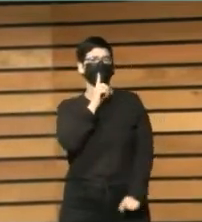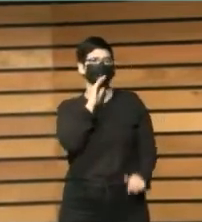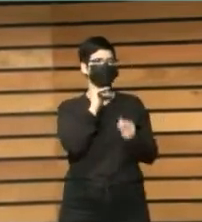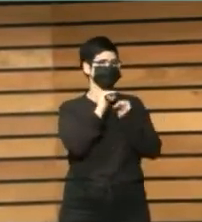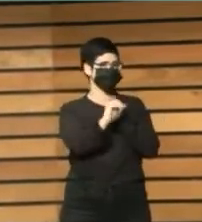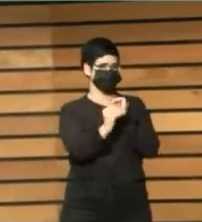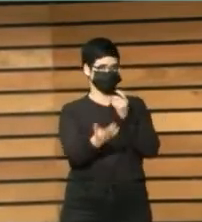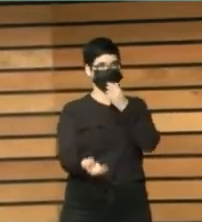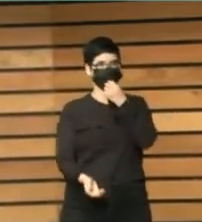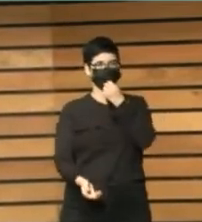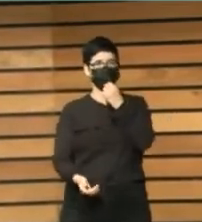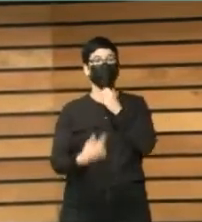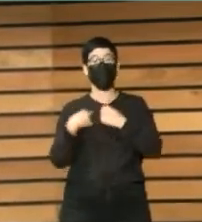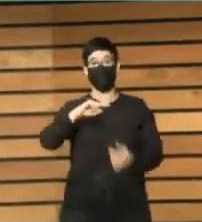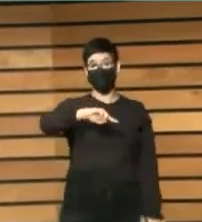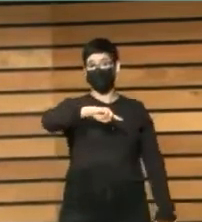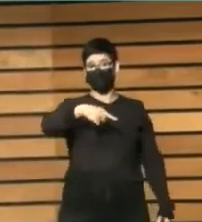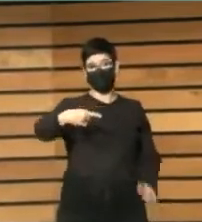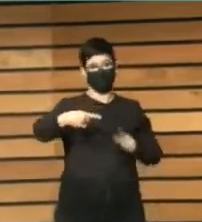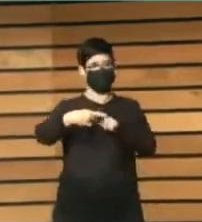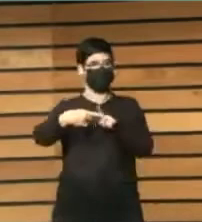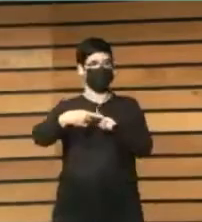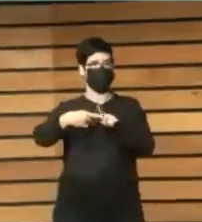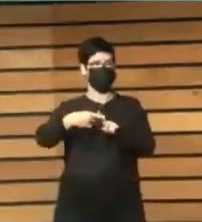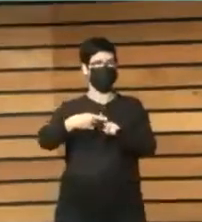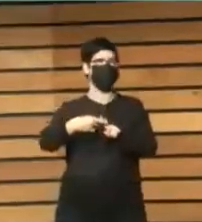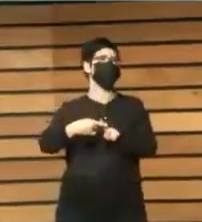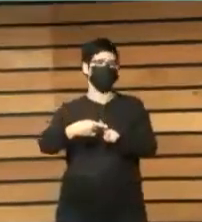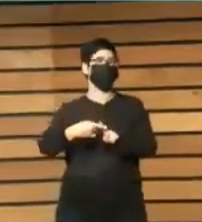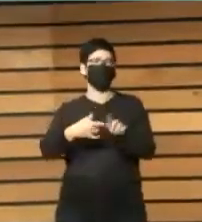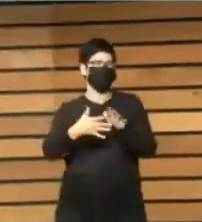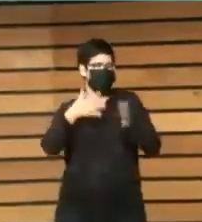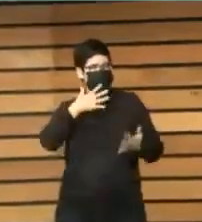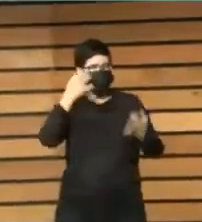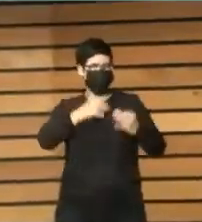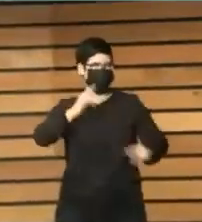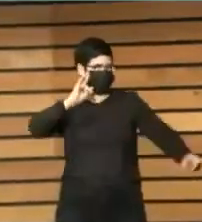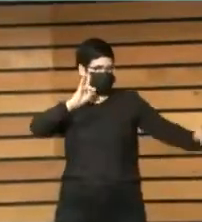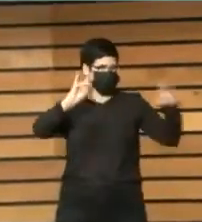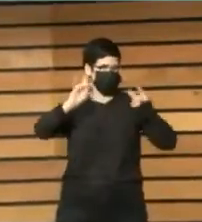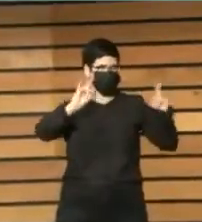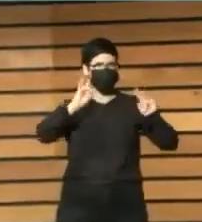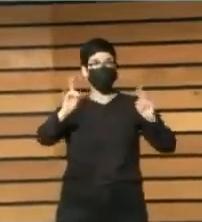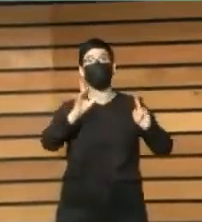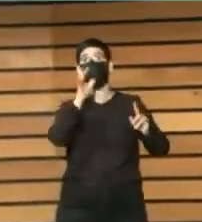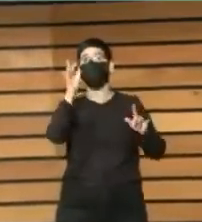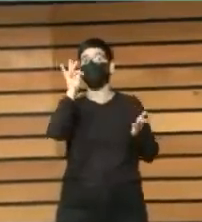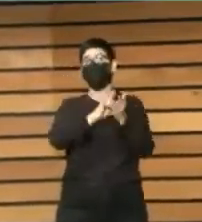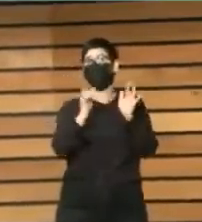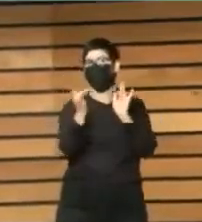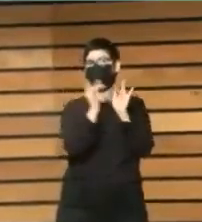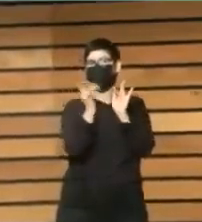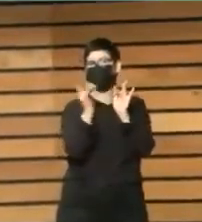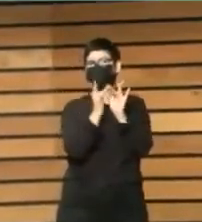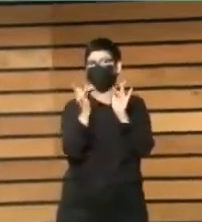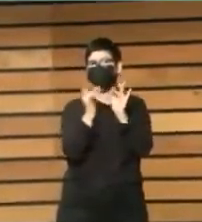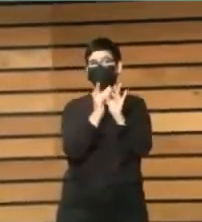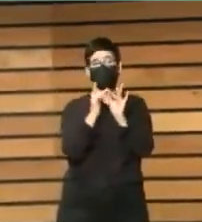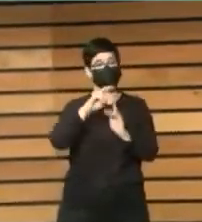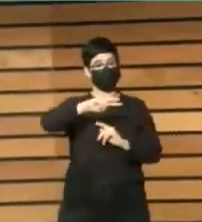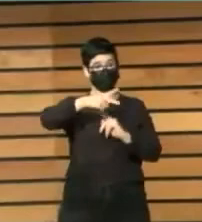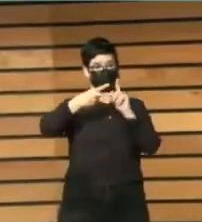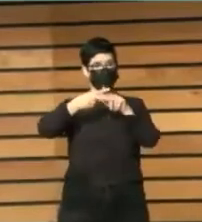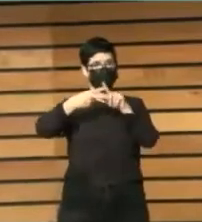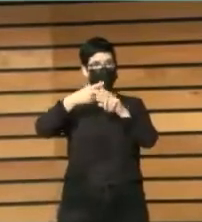Entonces la primera planta posiblemente sea una planta de ruido porque es la planta de la conexión. La segunda planta es la planta de la